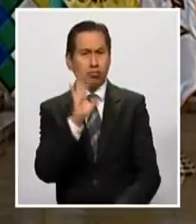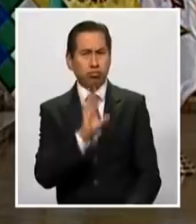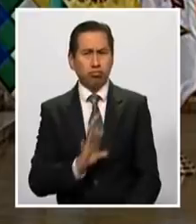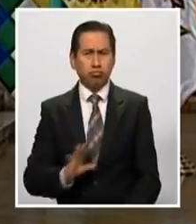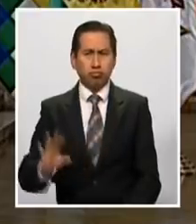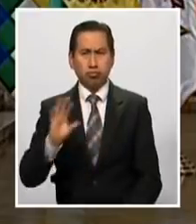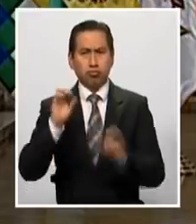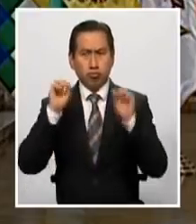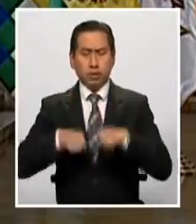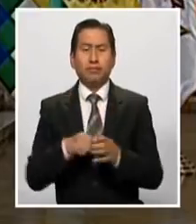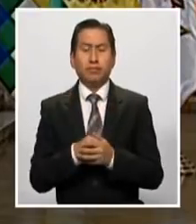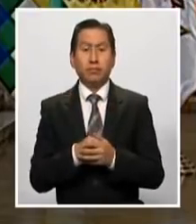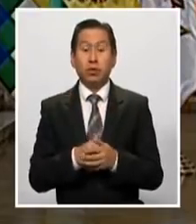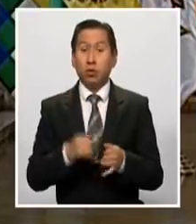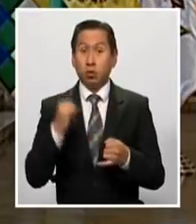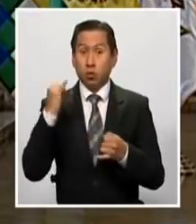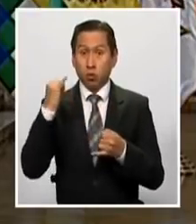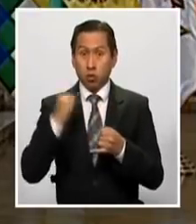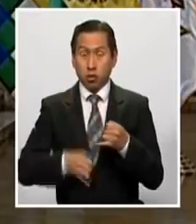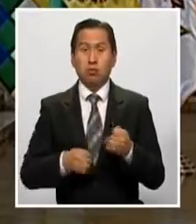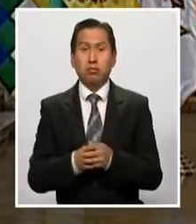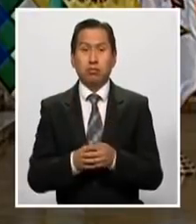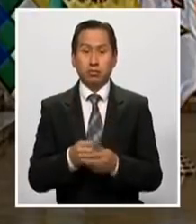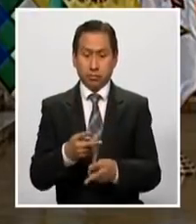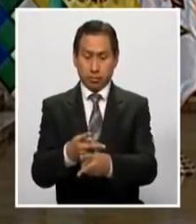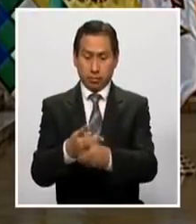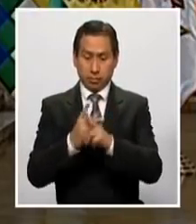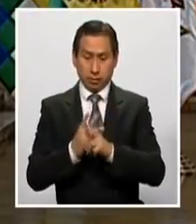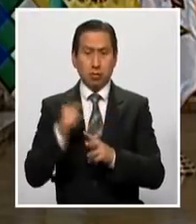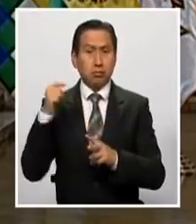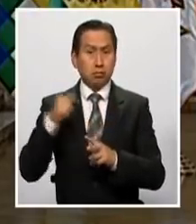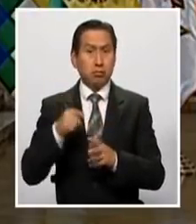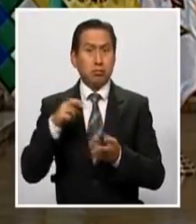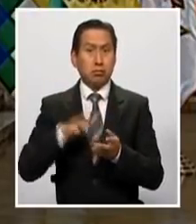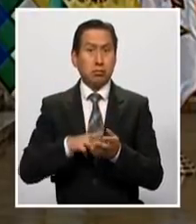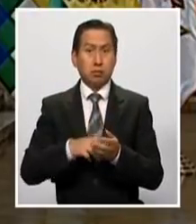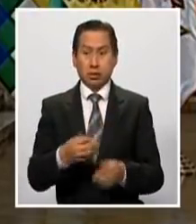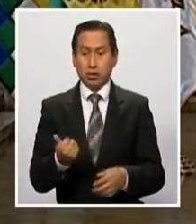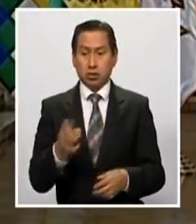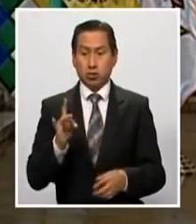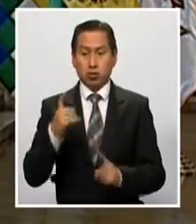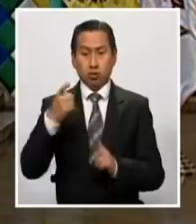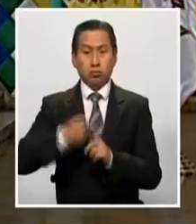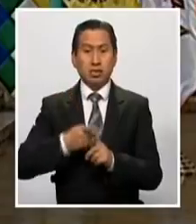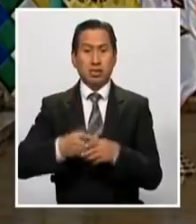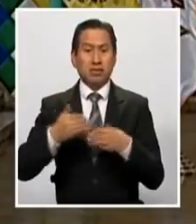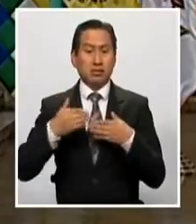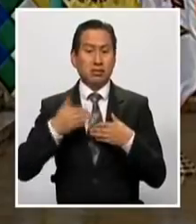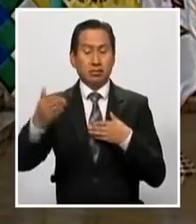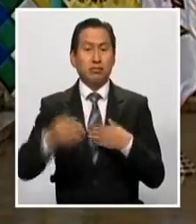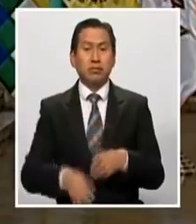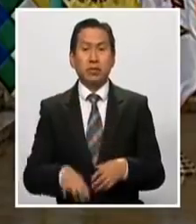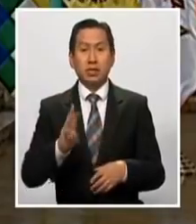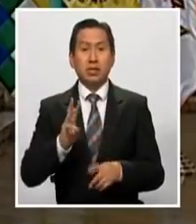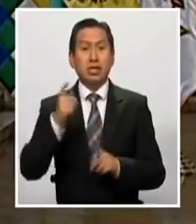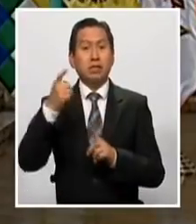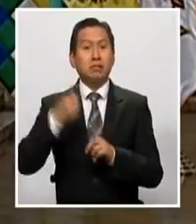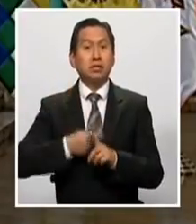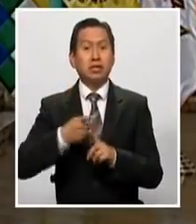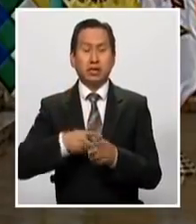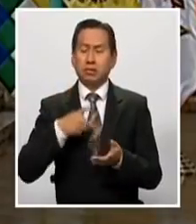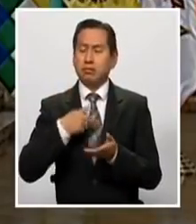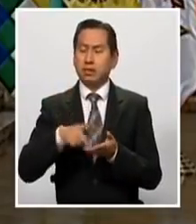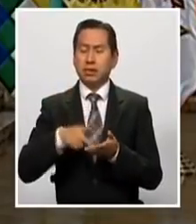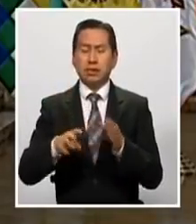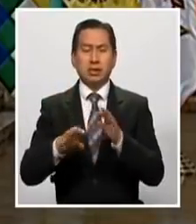Y por último, los préstamos son a 18 meses de plazo y los primeros seis meses no se